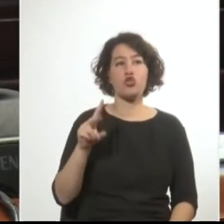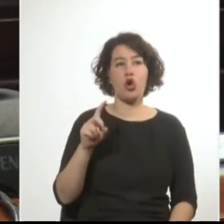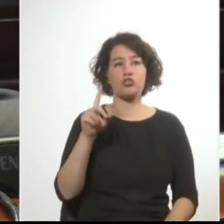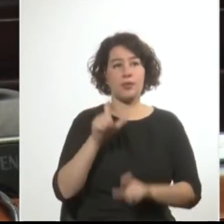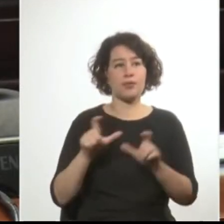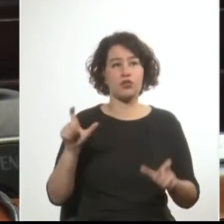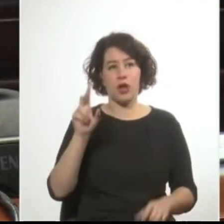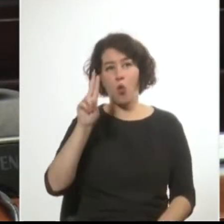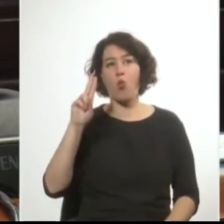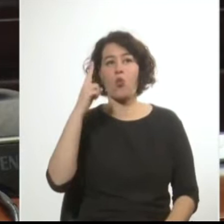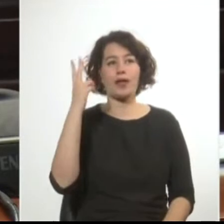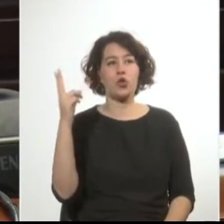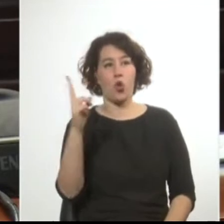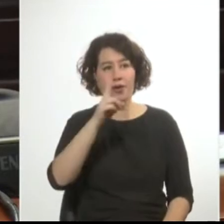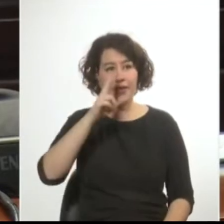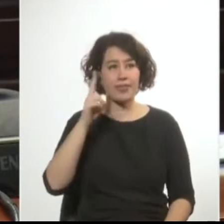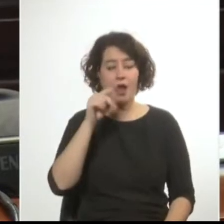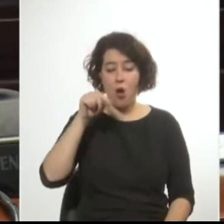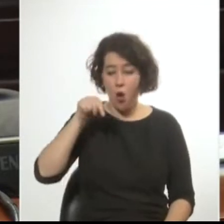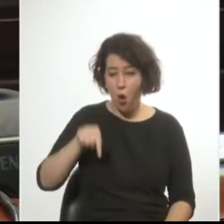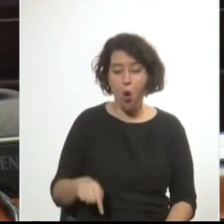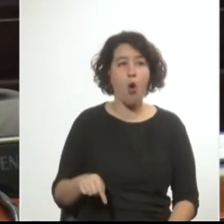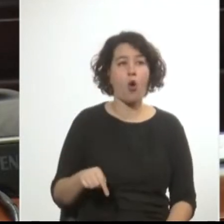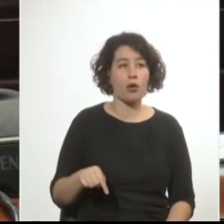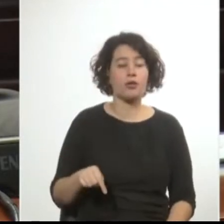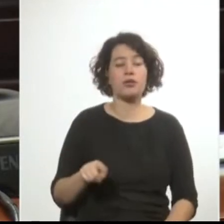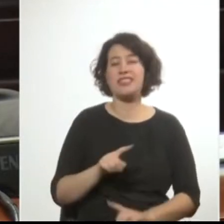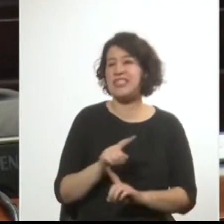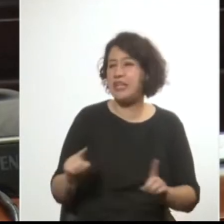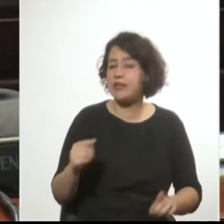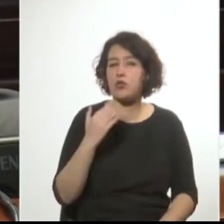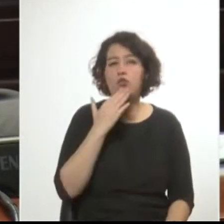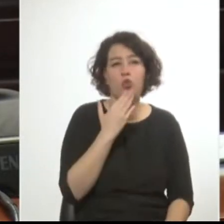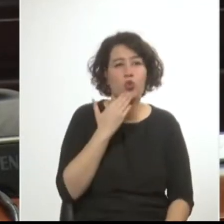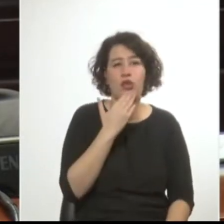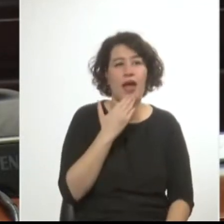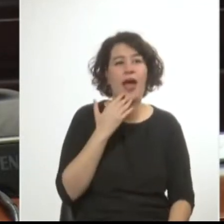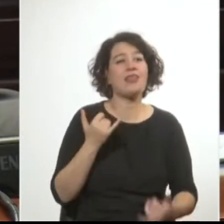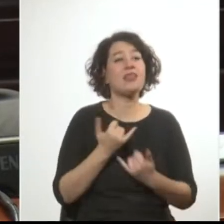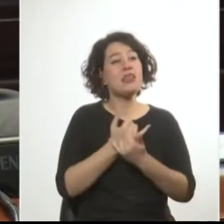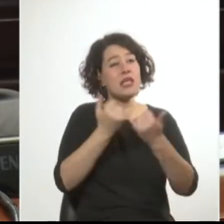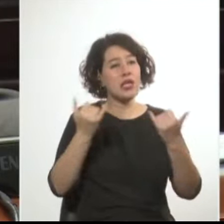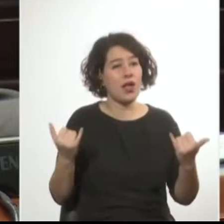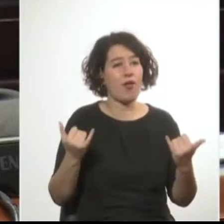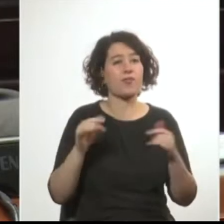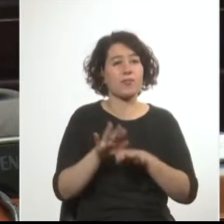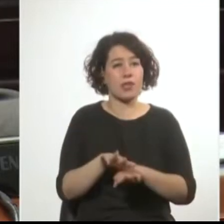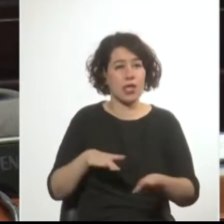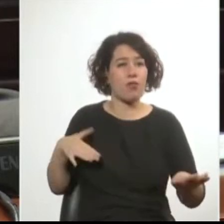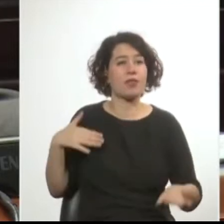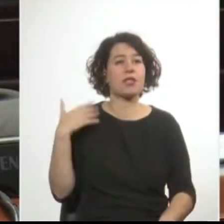12 uruguayos. El de hoy es, sin duda, un día en el cual la Asamblea